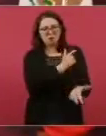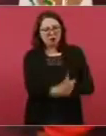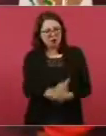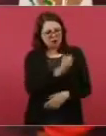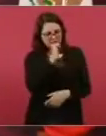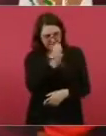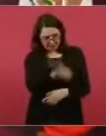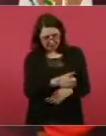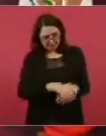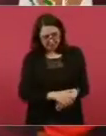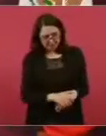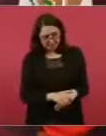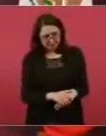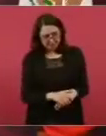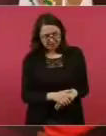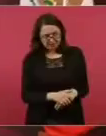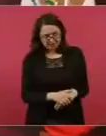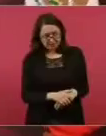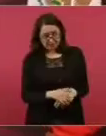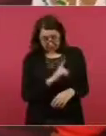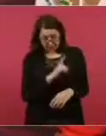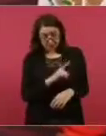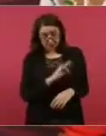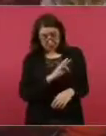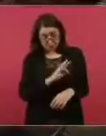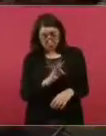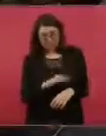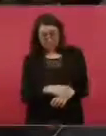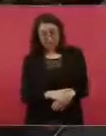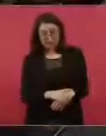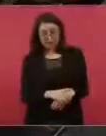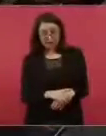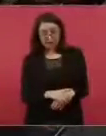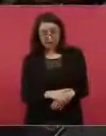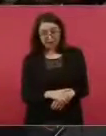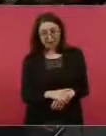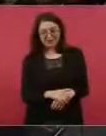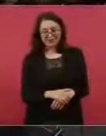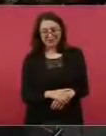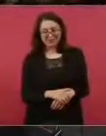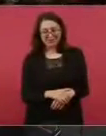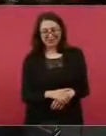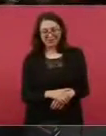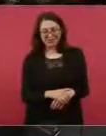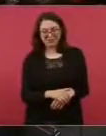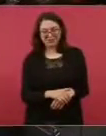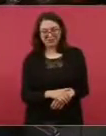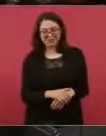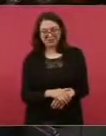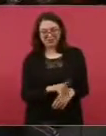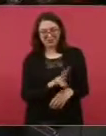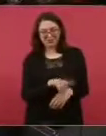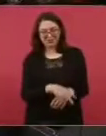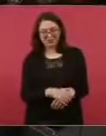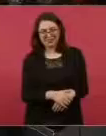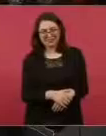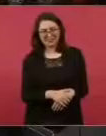y que otra cosa, si se puede, pues que le paguen igual al trabajador minero